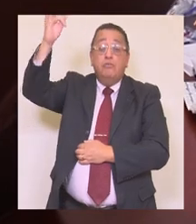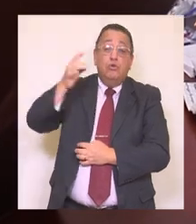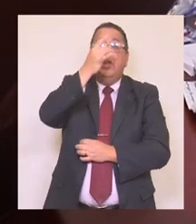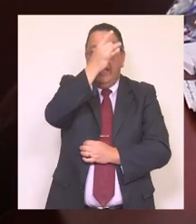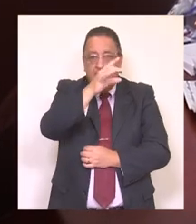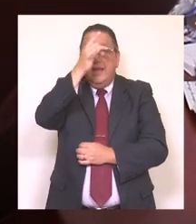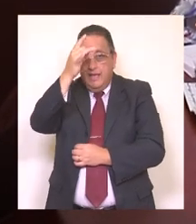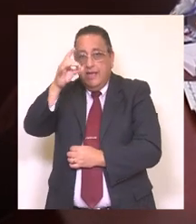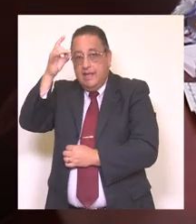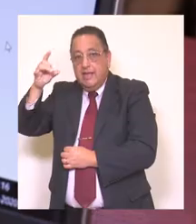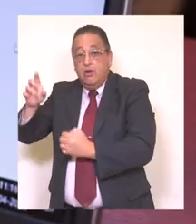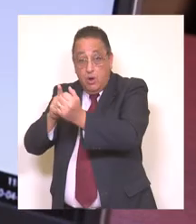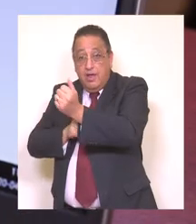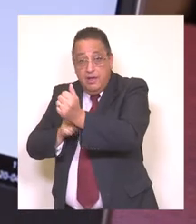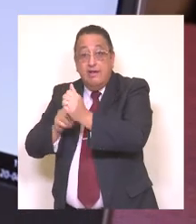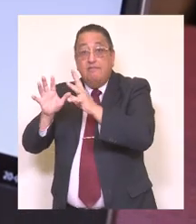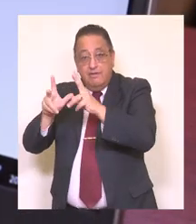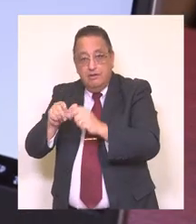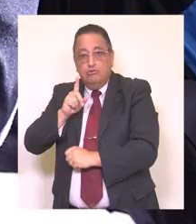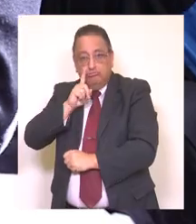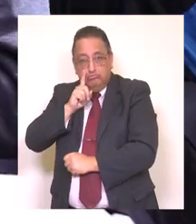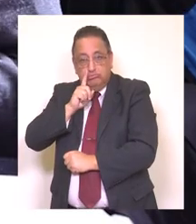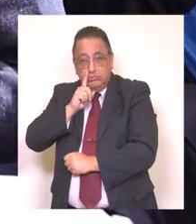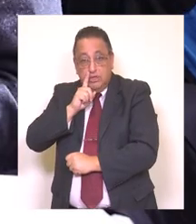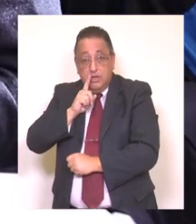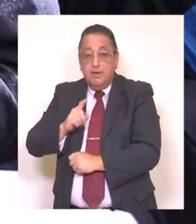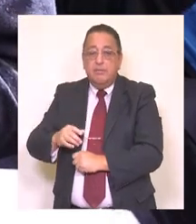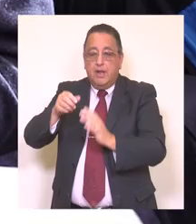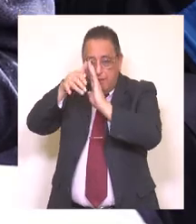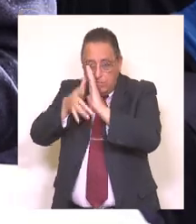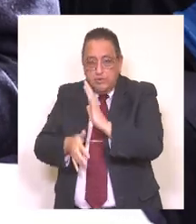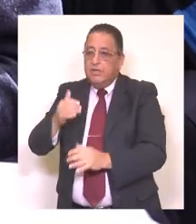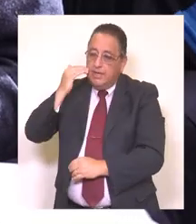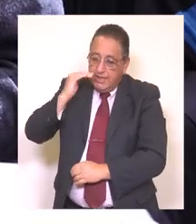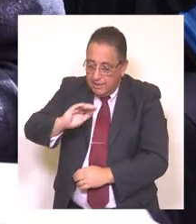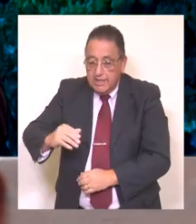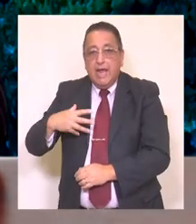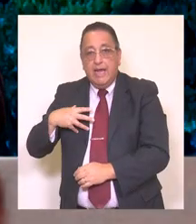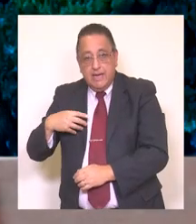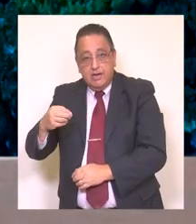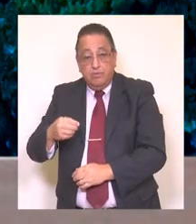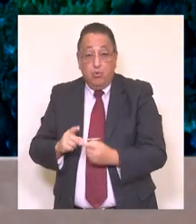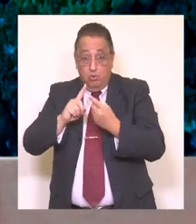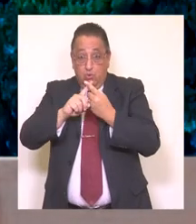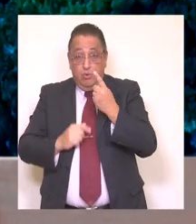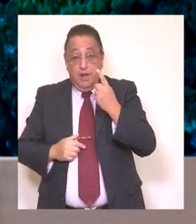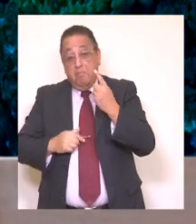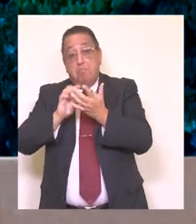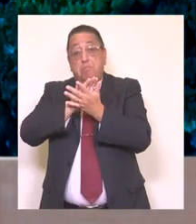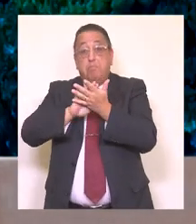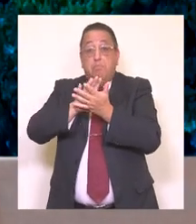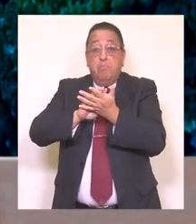aspiraciones que cada uno de ustedes, como familias de la comuna, tienen para Mulchen y sus hijos. Una de las fuentes de